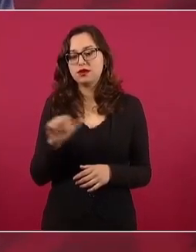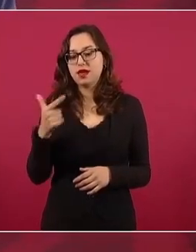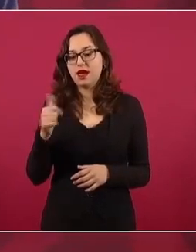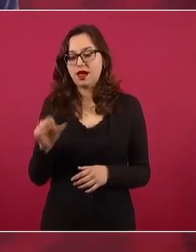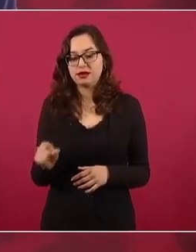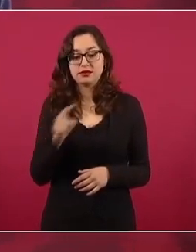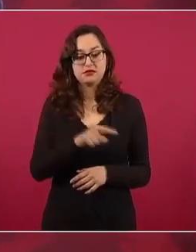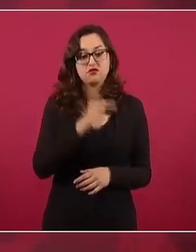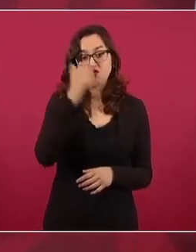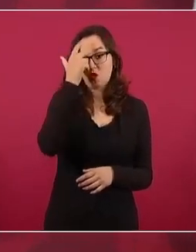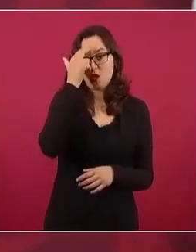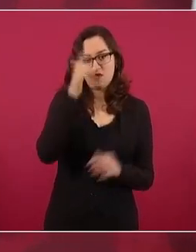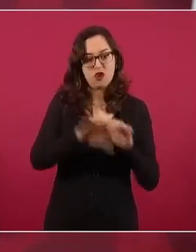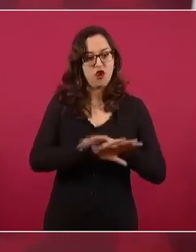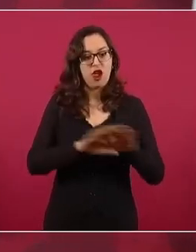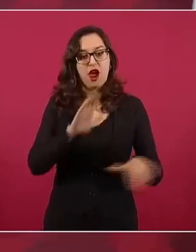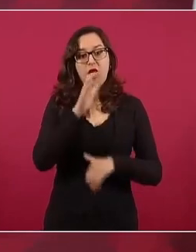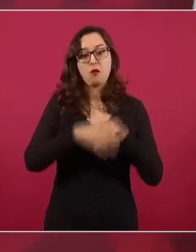doña Porfiria,